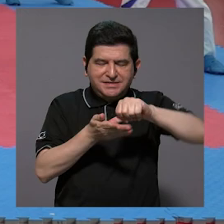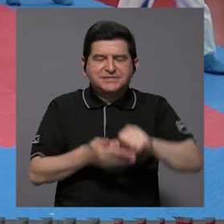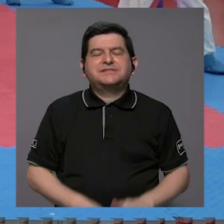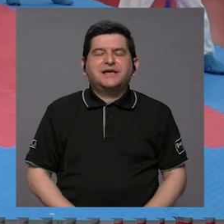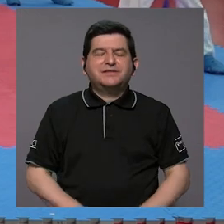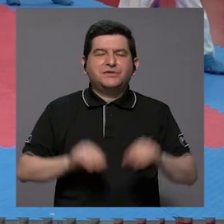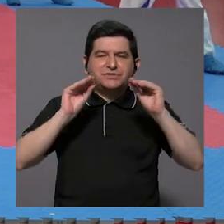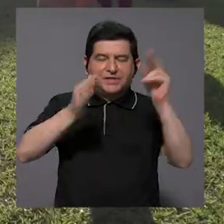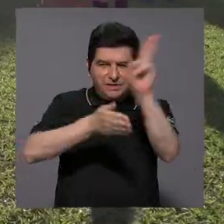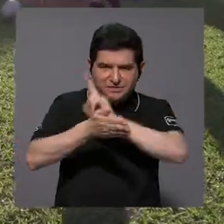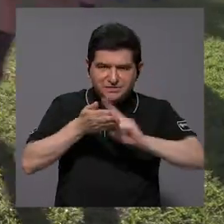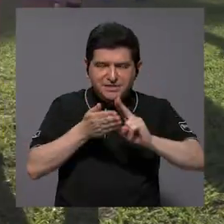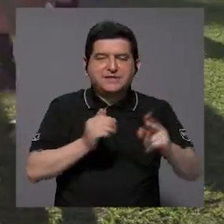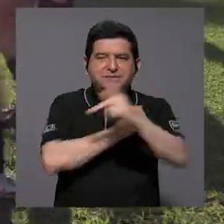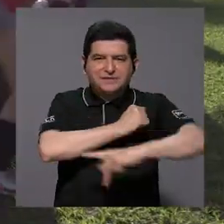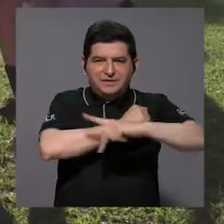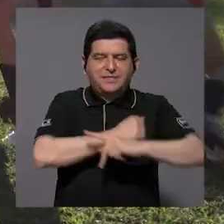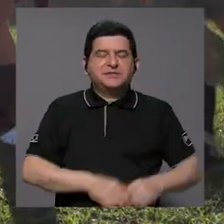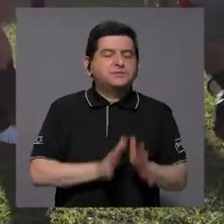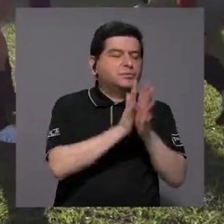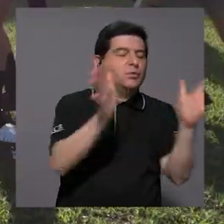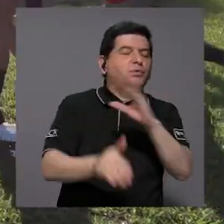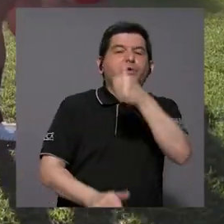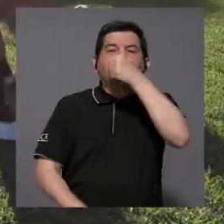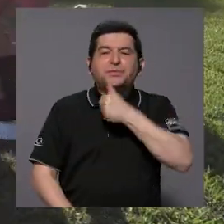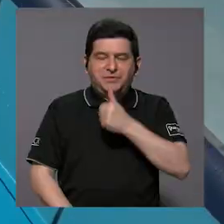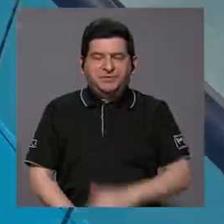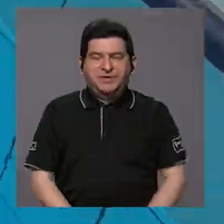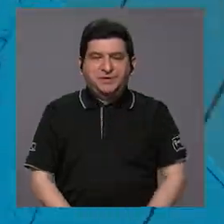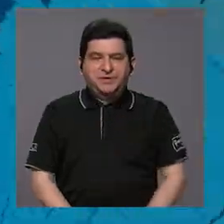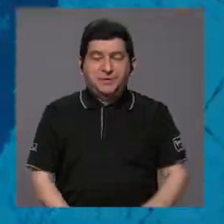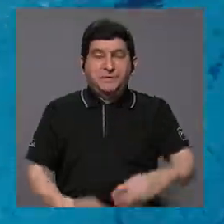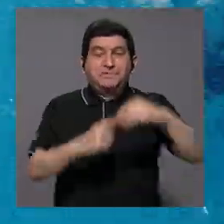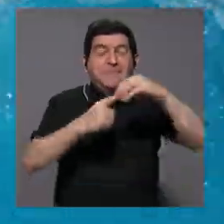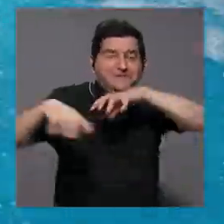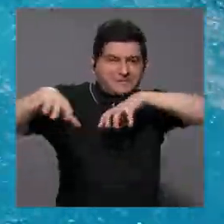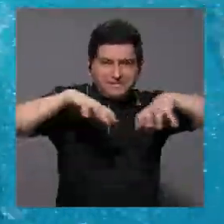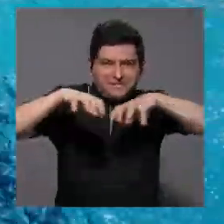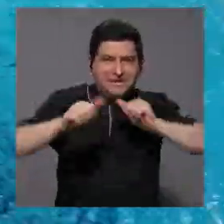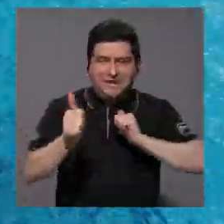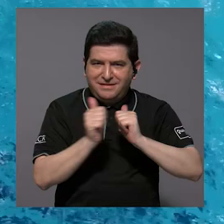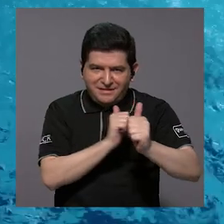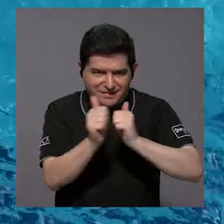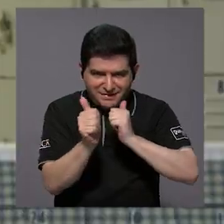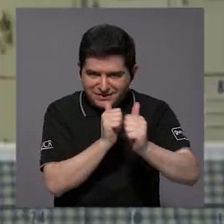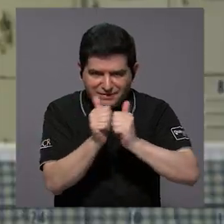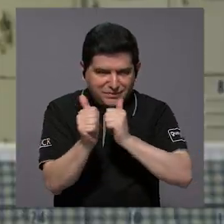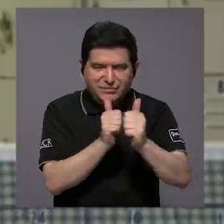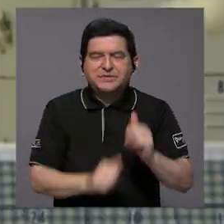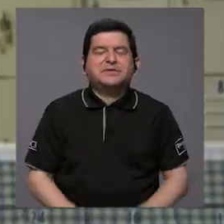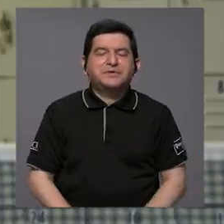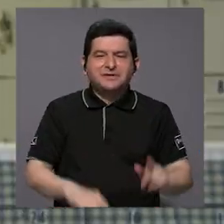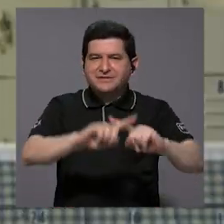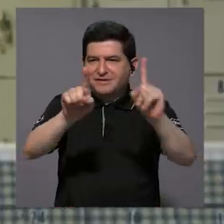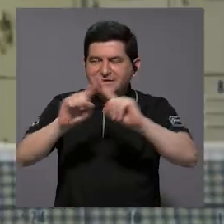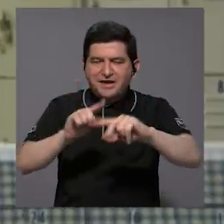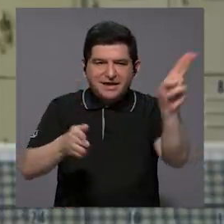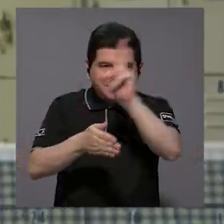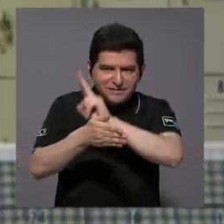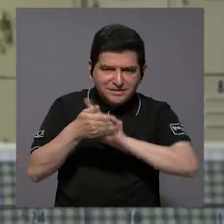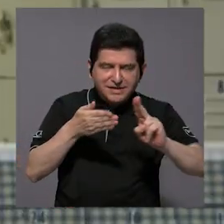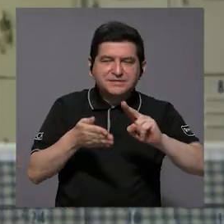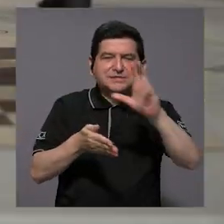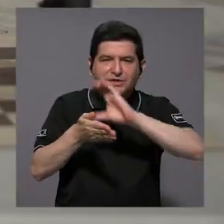educación superior del país, tanto públicos como privados. Esta es la principal actividad deportiva de competición entre